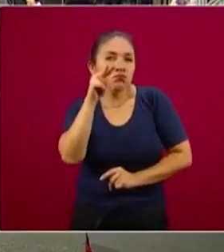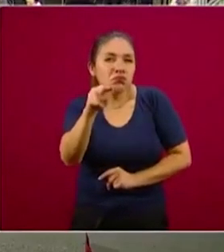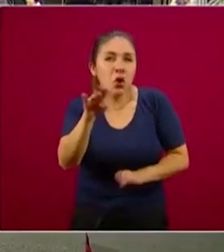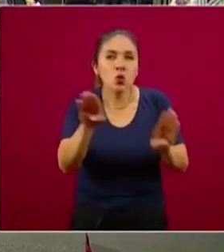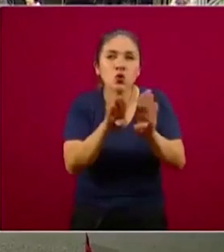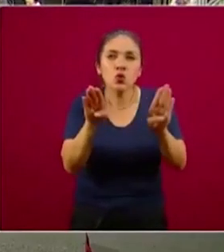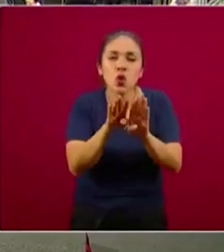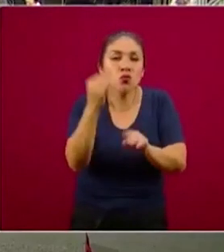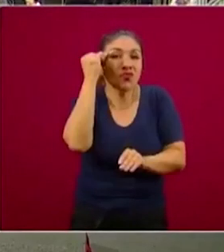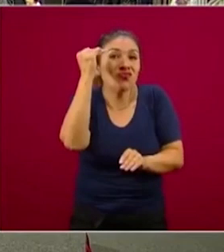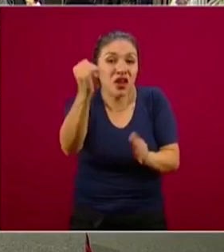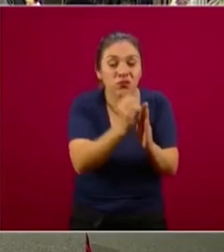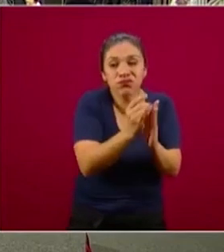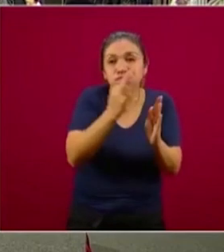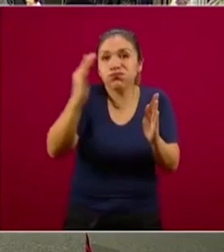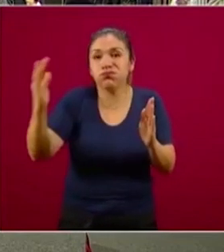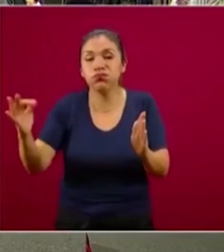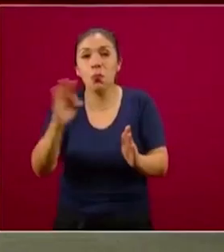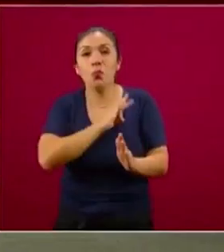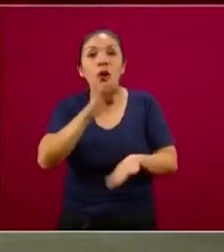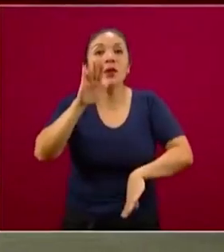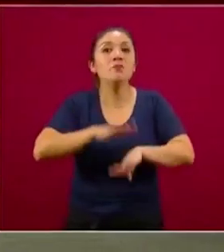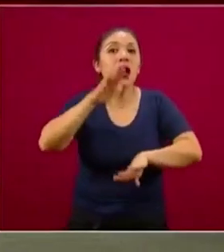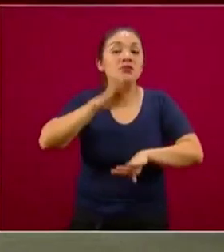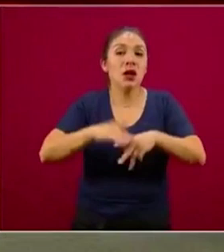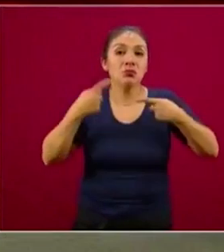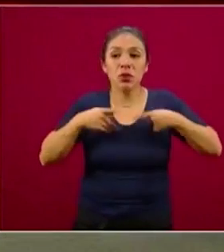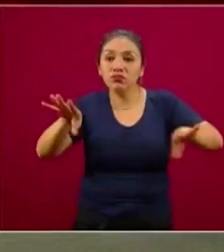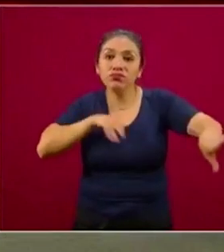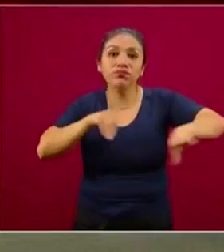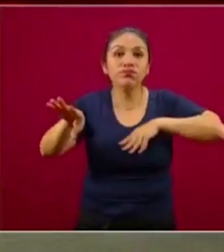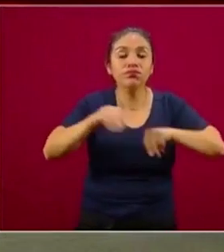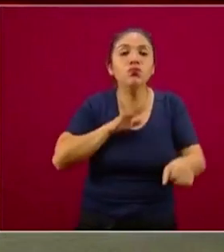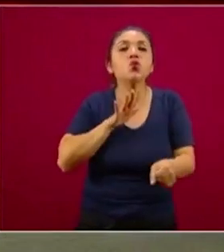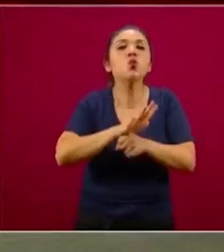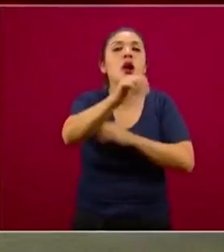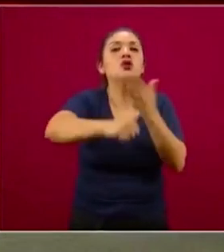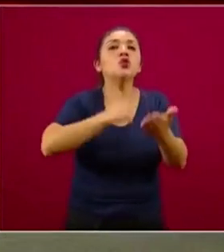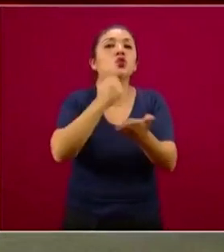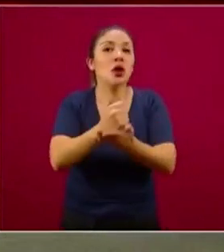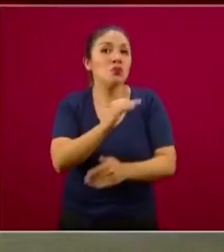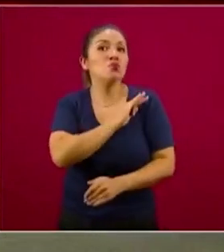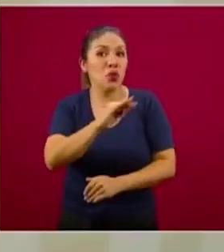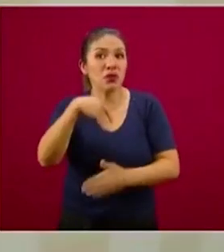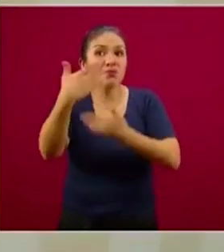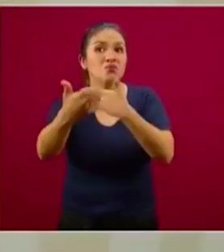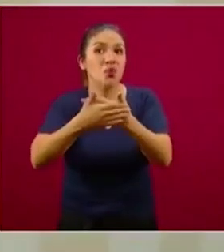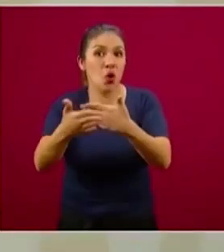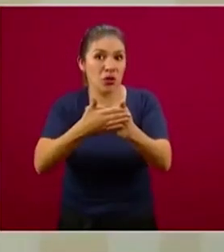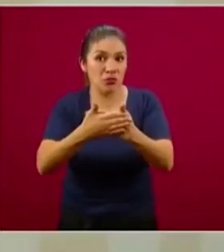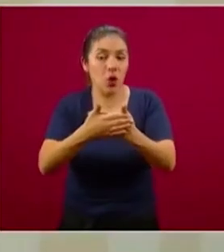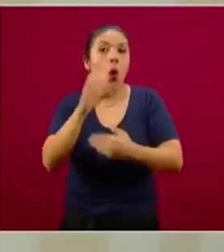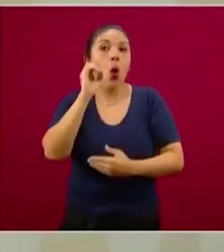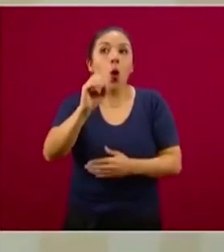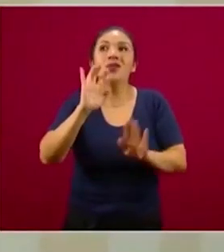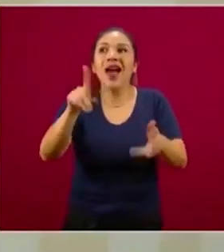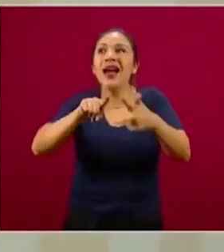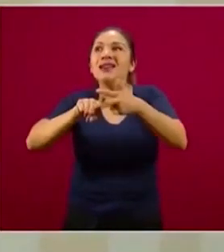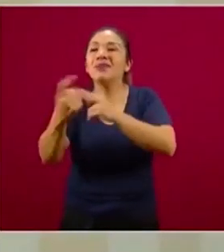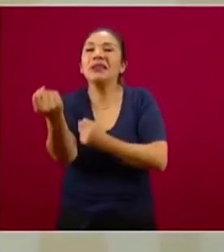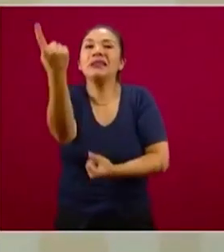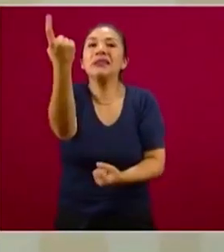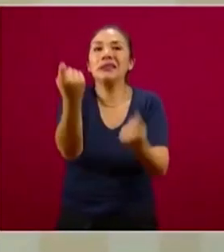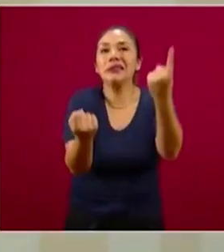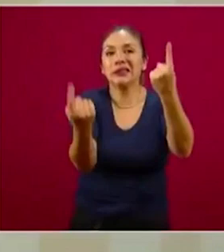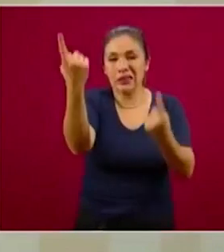la distribución de nuevos brotes epidémicos en las ciudades que están próximas a tenerlo, o que ya lo están teniendo, de hecho,